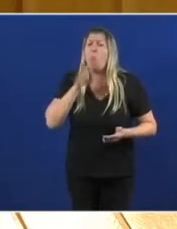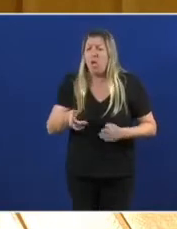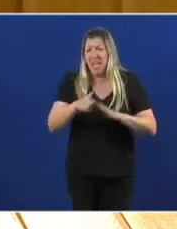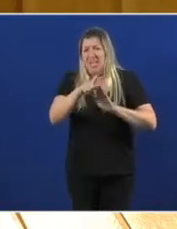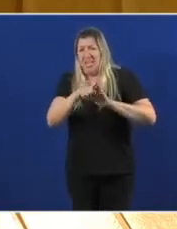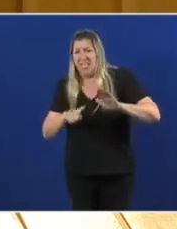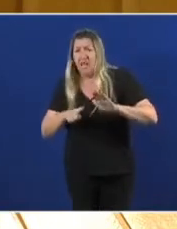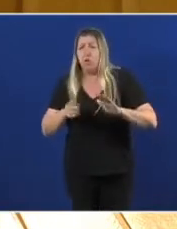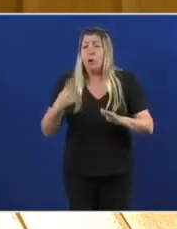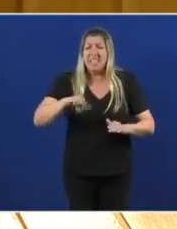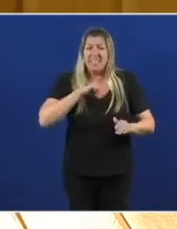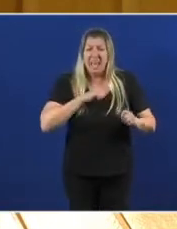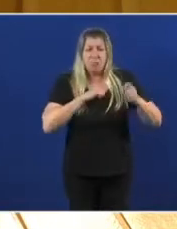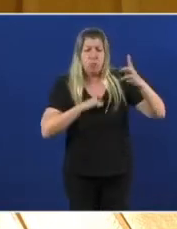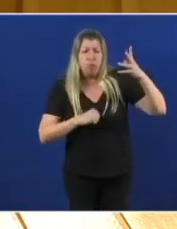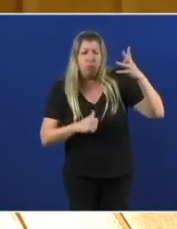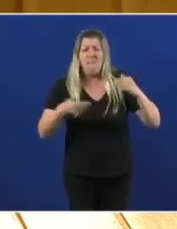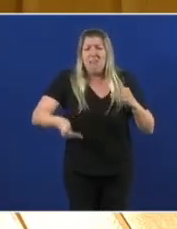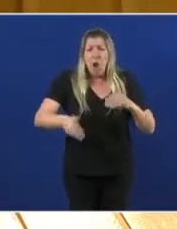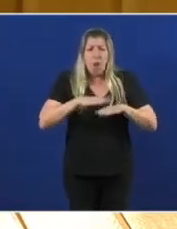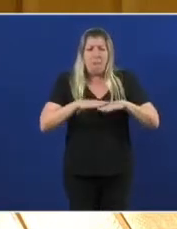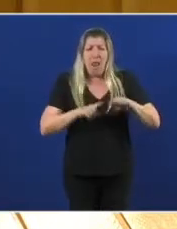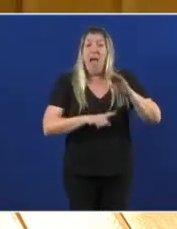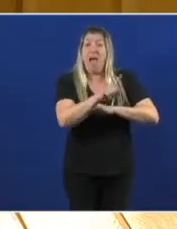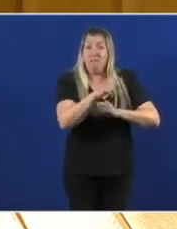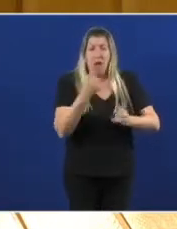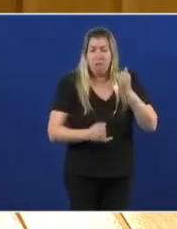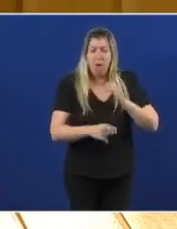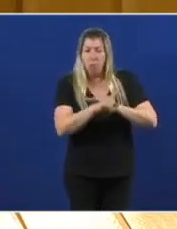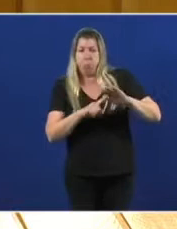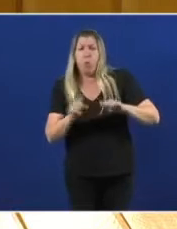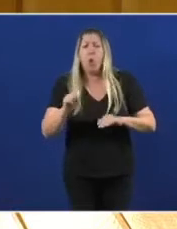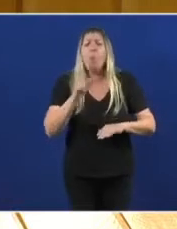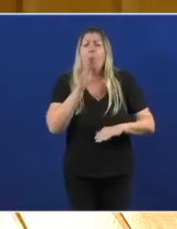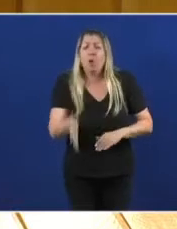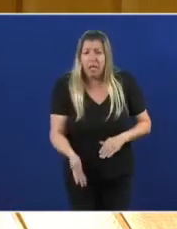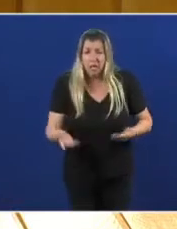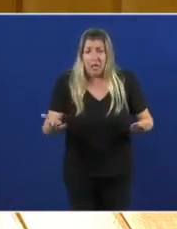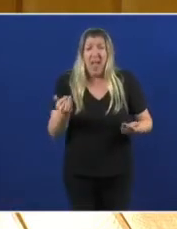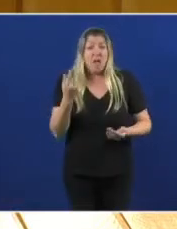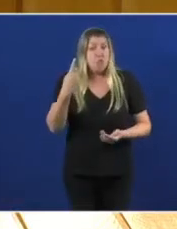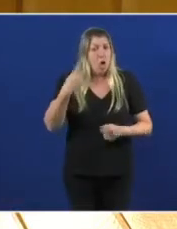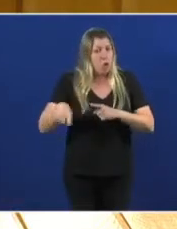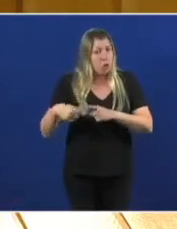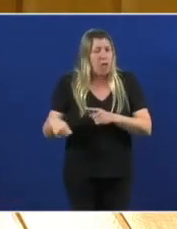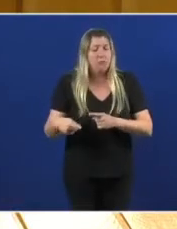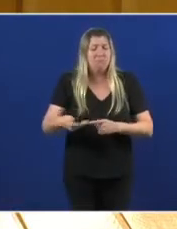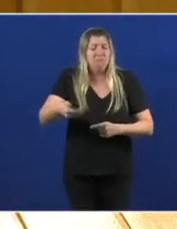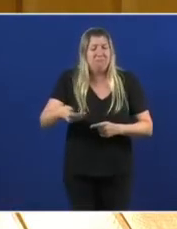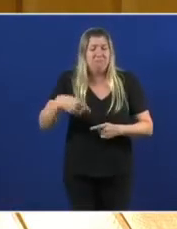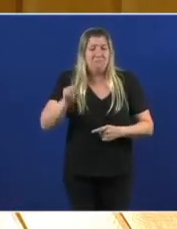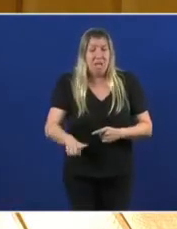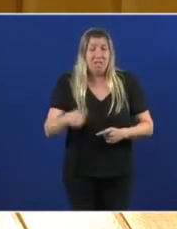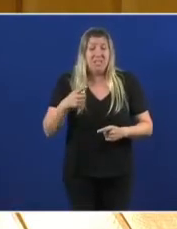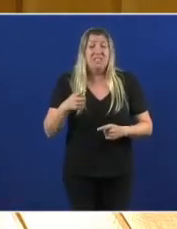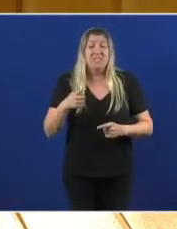que non hai unha única causa, pero si hai un elemento central que explica este declive. Un